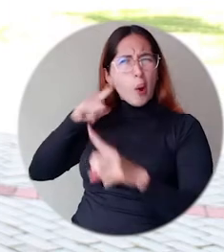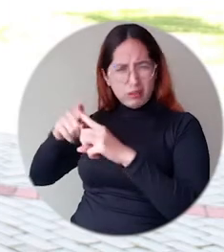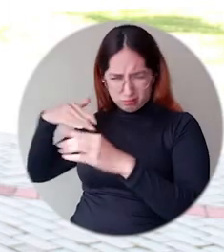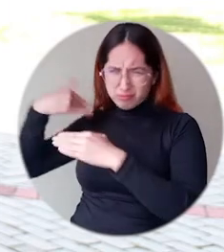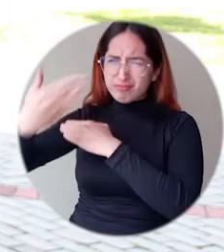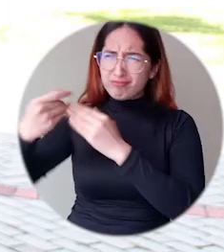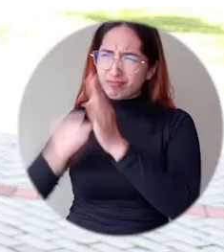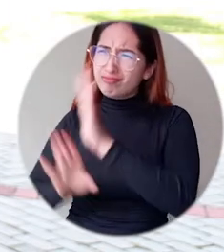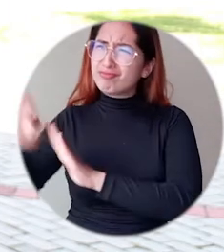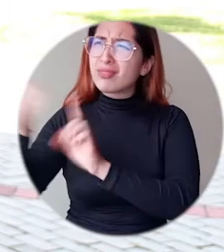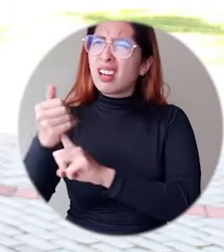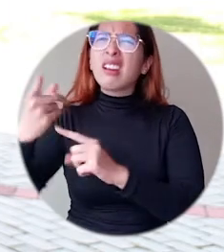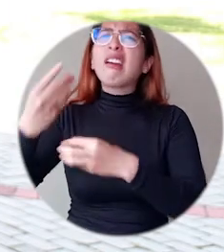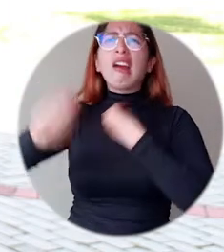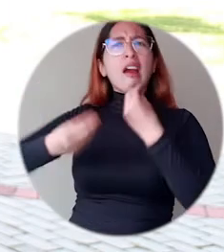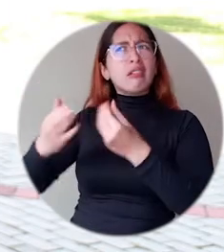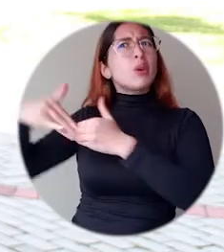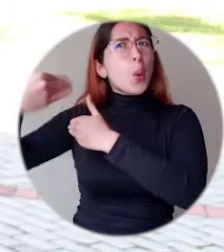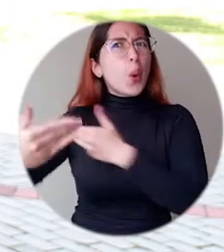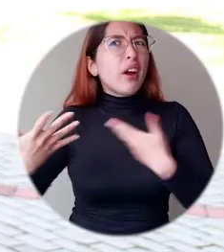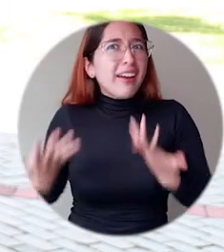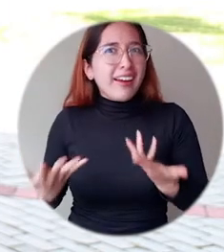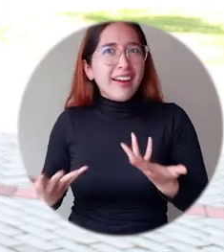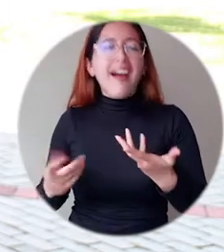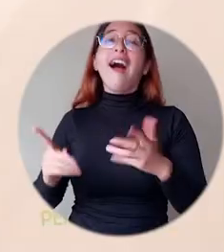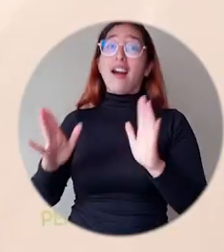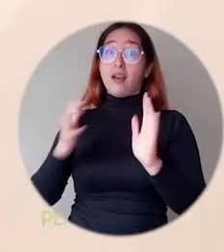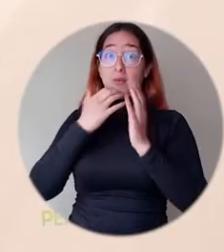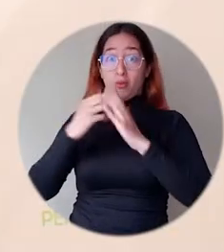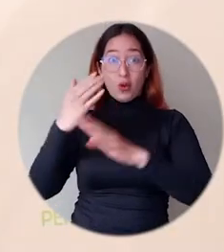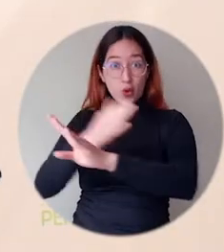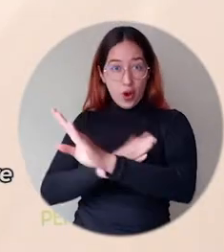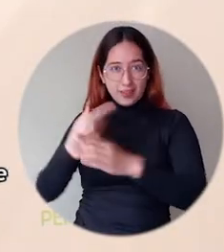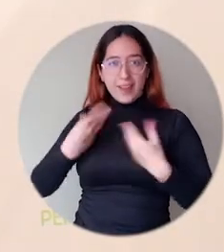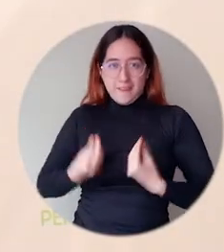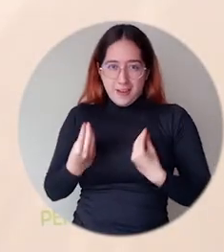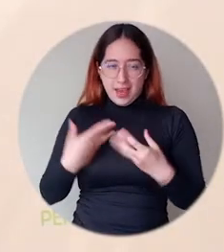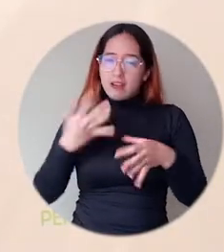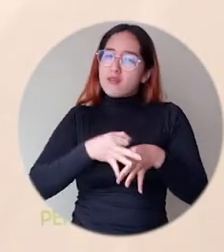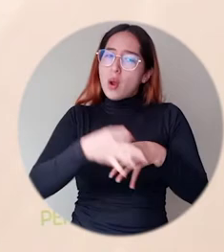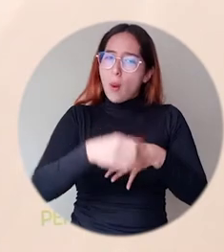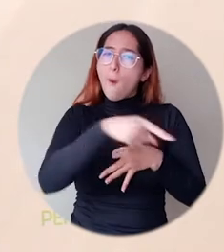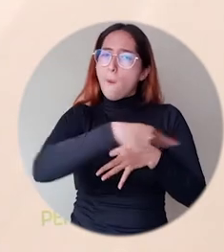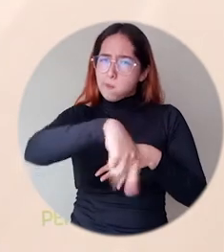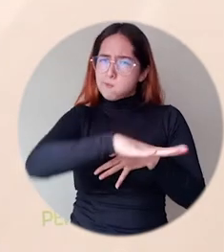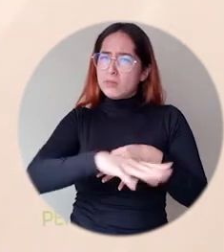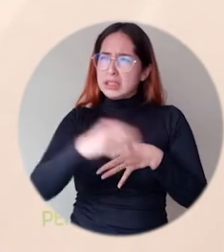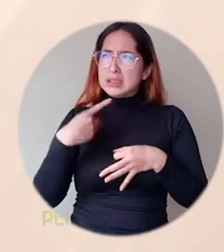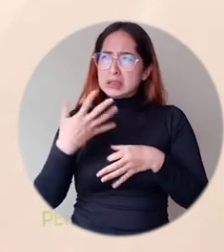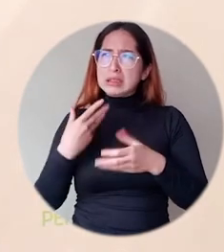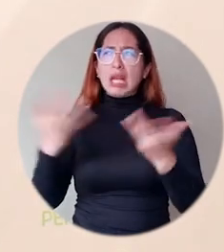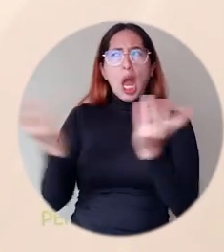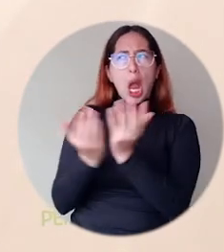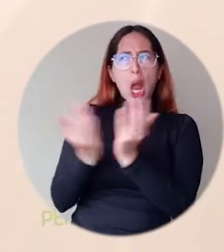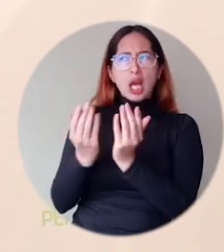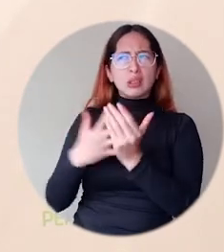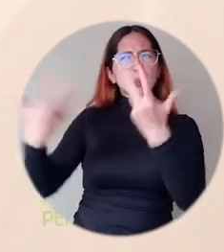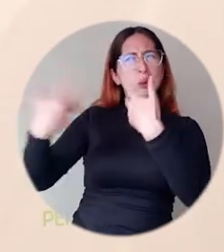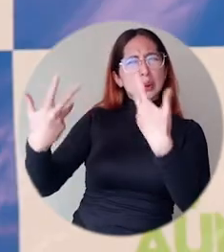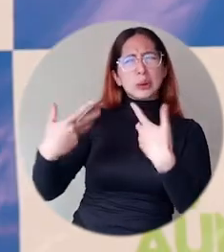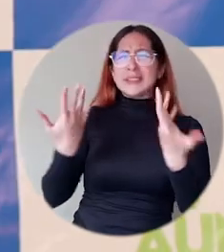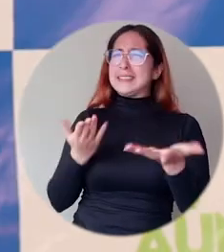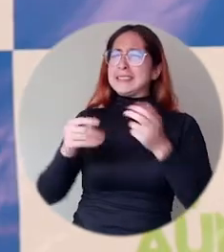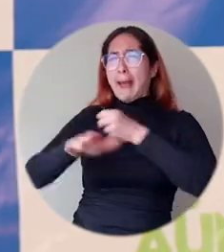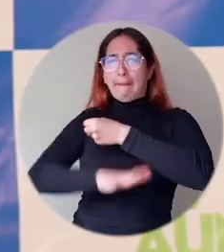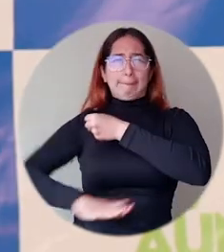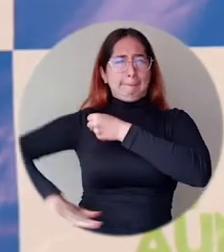haciendo y qué vamos a seguir haciendo para conquistar el éxito académico. Soy de un corregimiento que la educación fue bastante baja